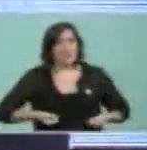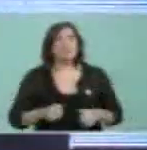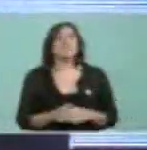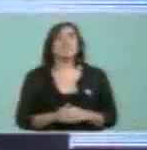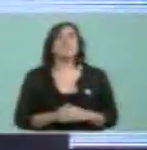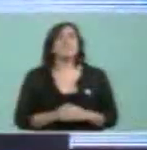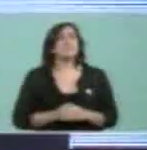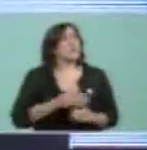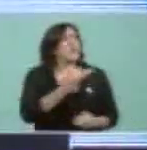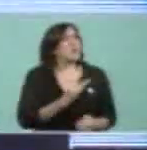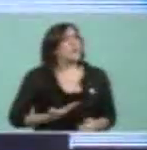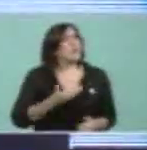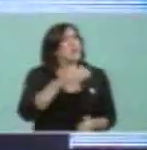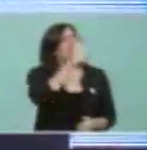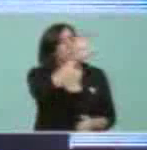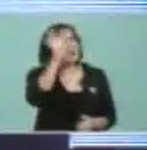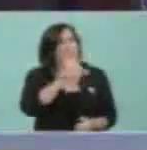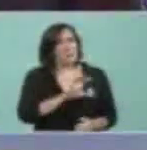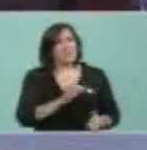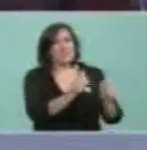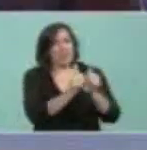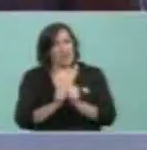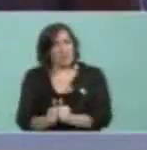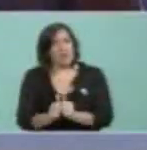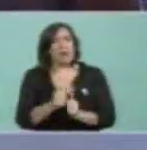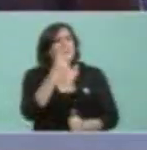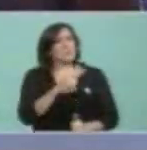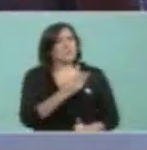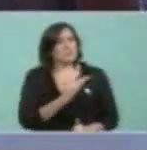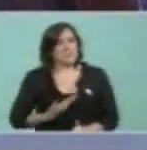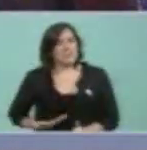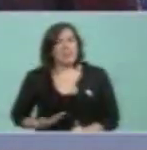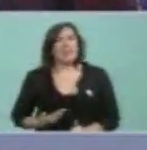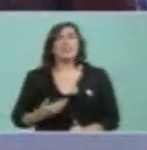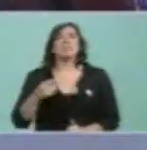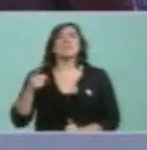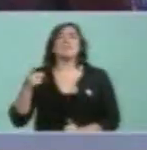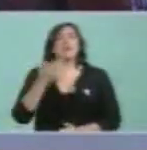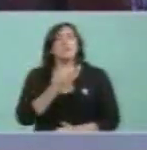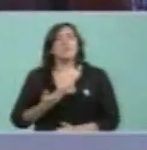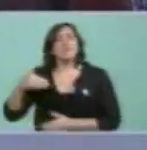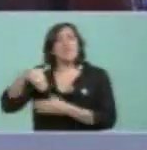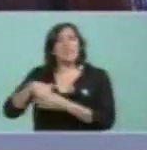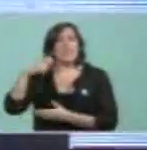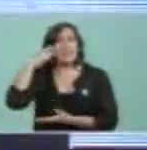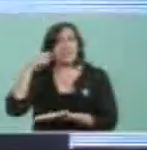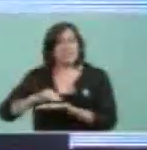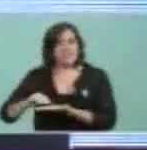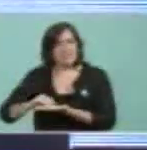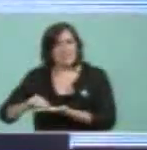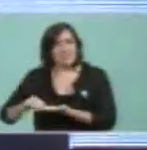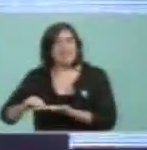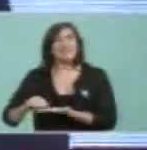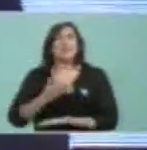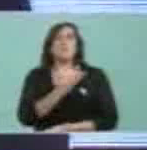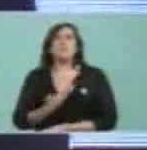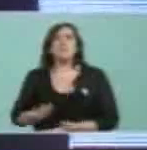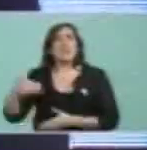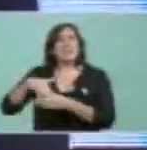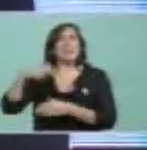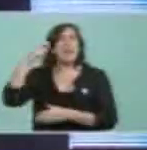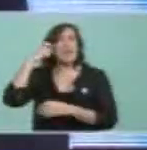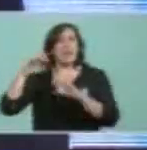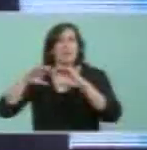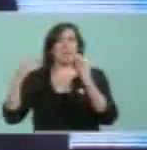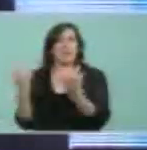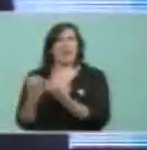señores Gobernadores que nos acompañan, señor Vicepresidente, señora Presidenta Provisional del Senado, señor Presidente de la Cámara de